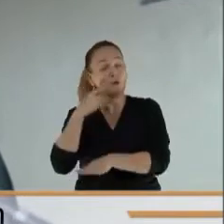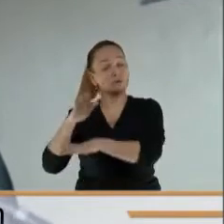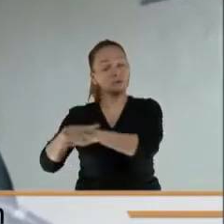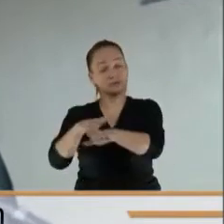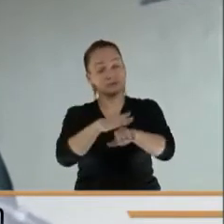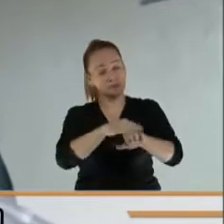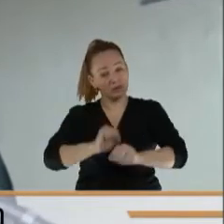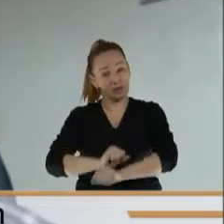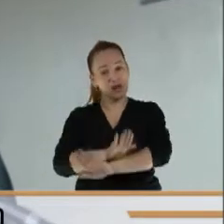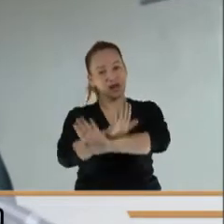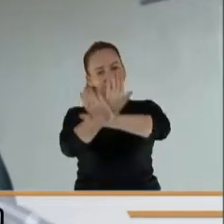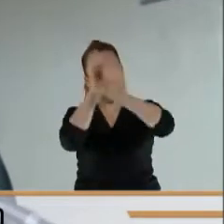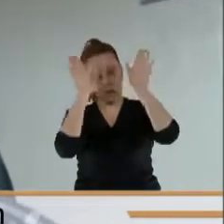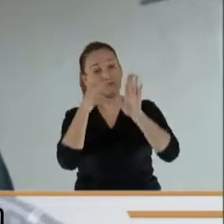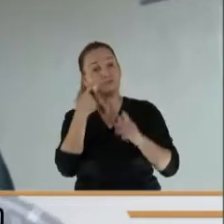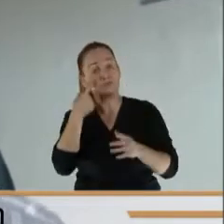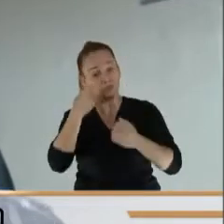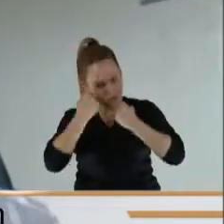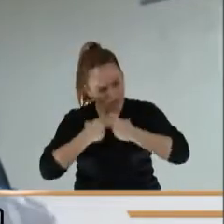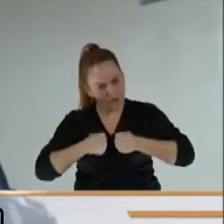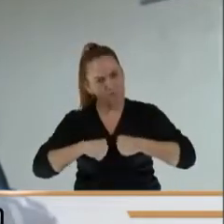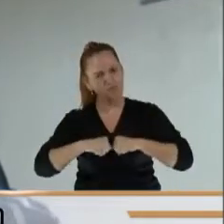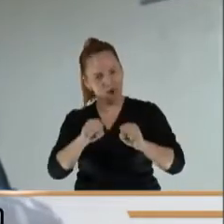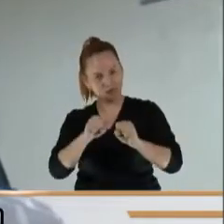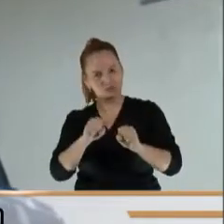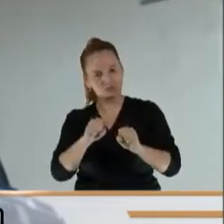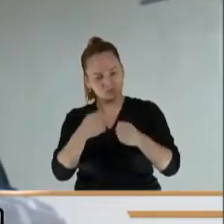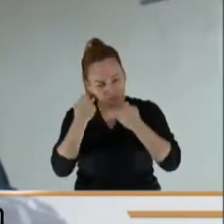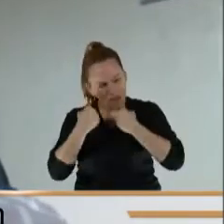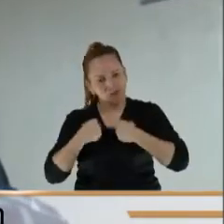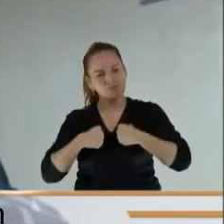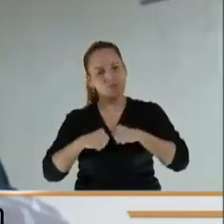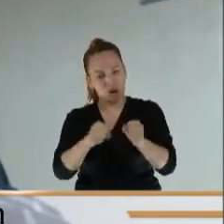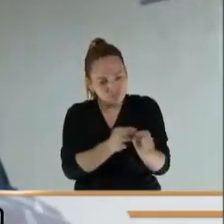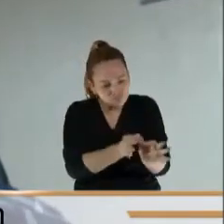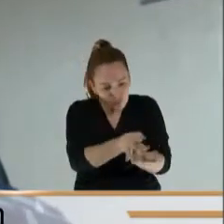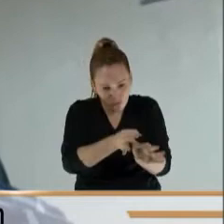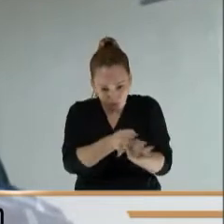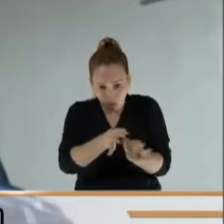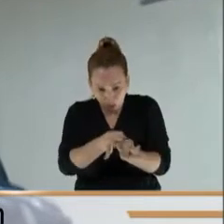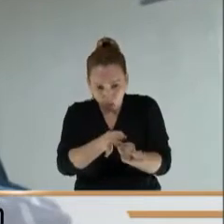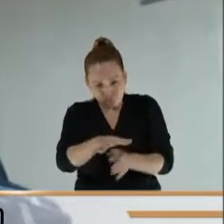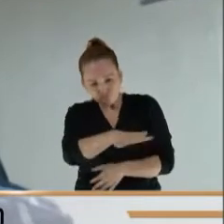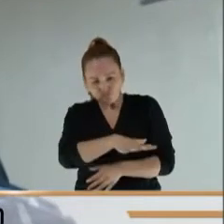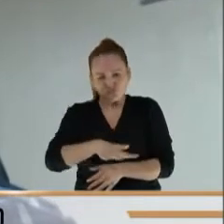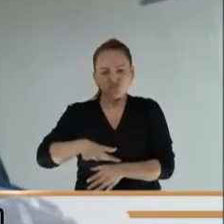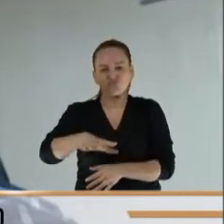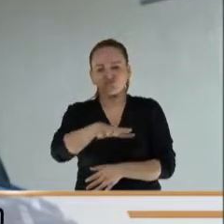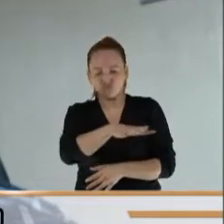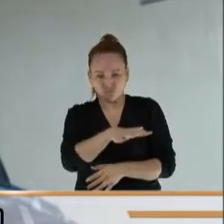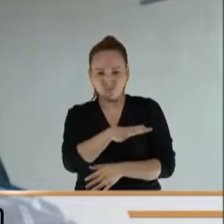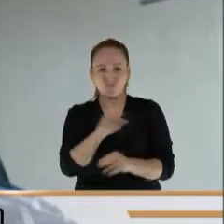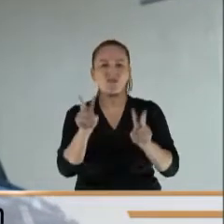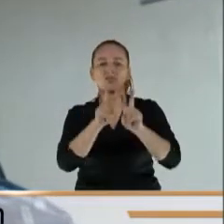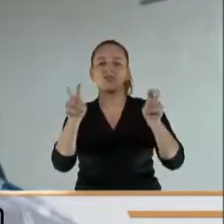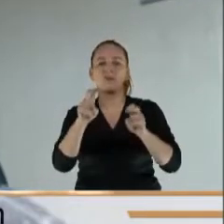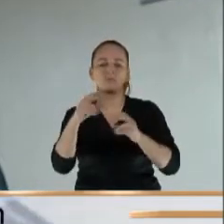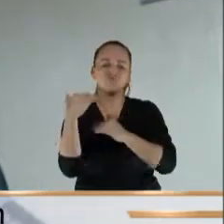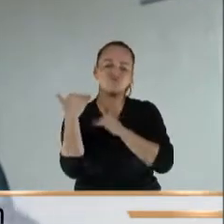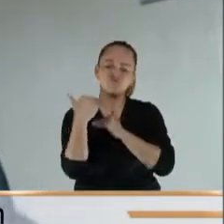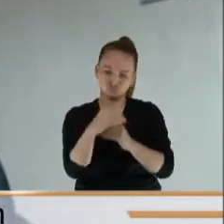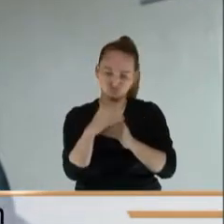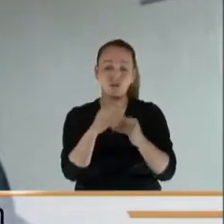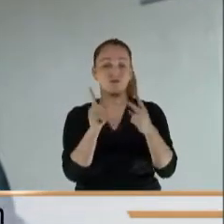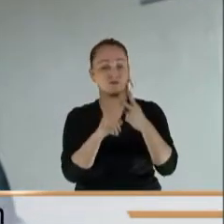es que aquí hay un esfuerzo. Primero, va a haber un esfuerzo de los municipios en el tema de honorarios. Y